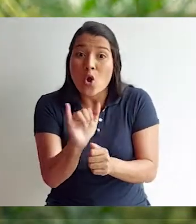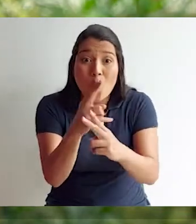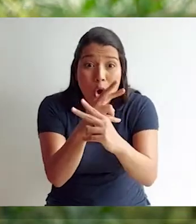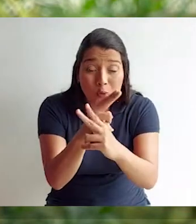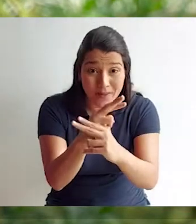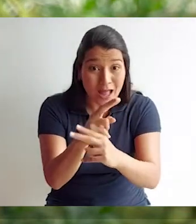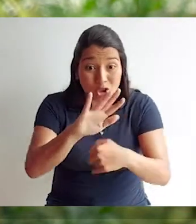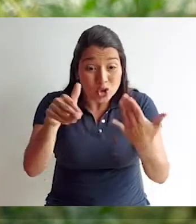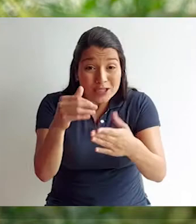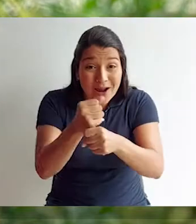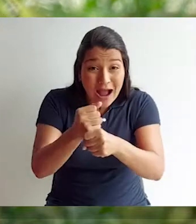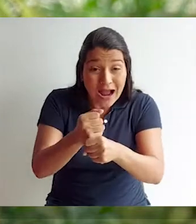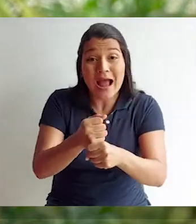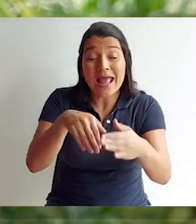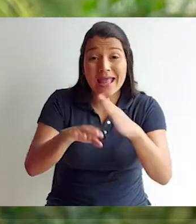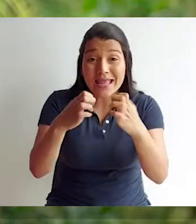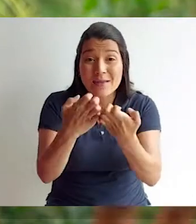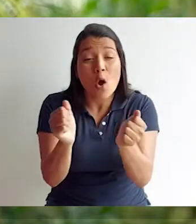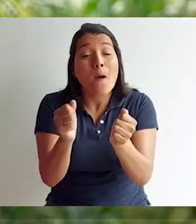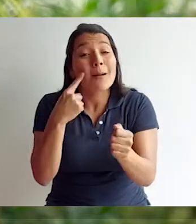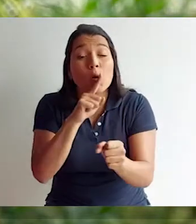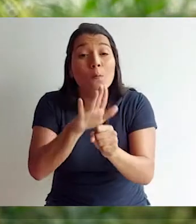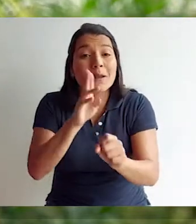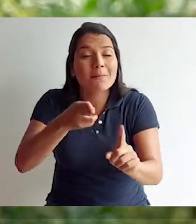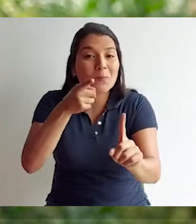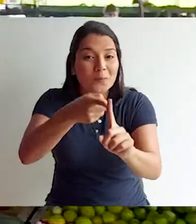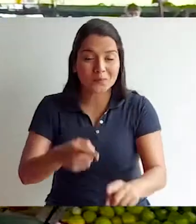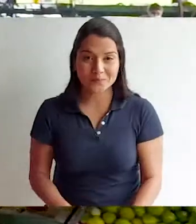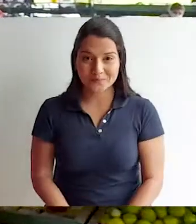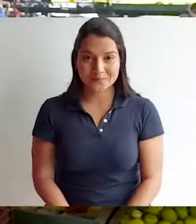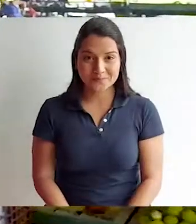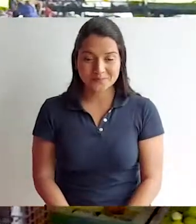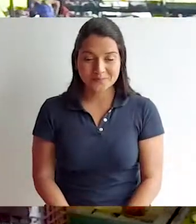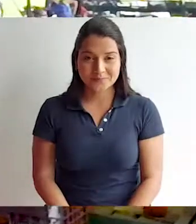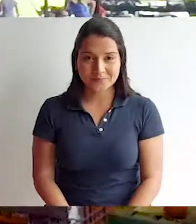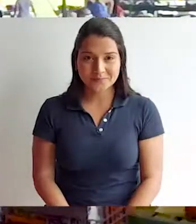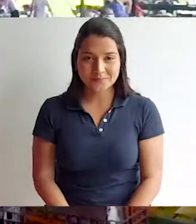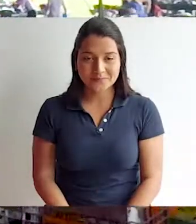Necesitamos unirnos como las hormiguitas, que todas se unen en un solo propósito.